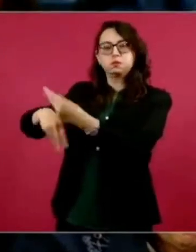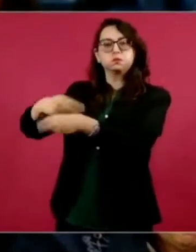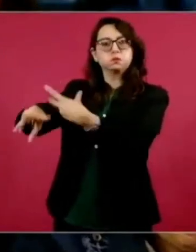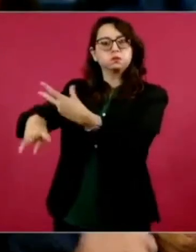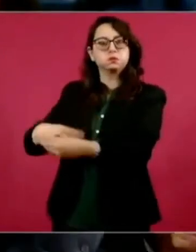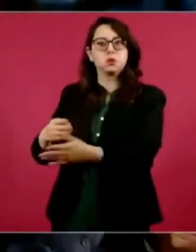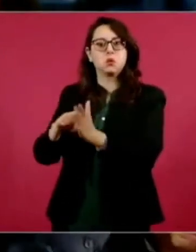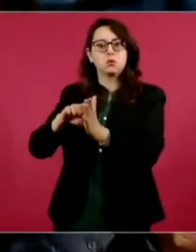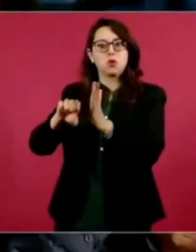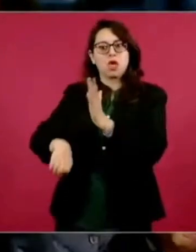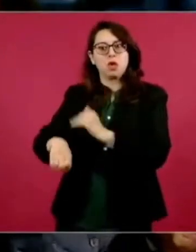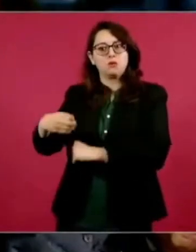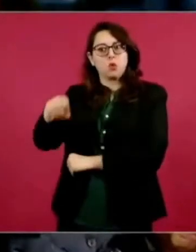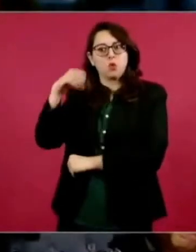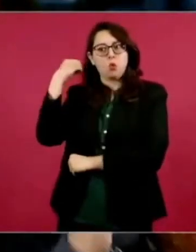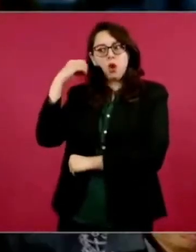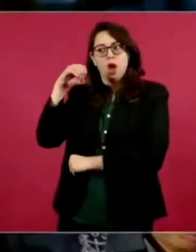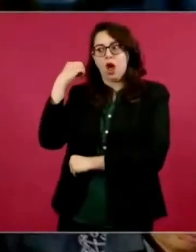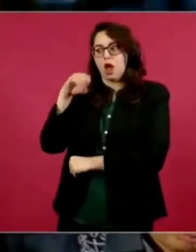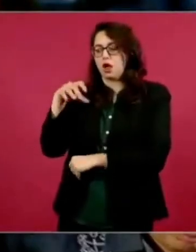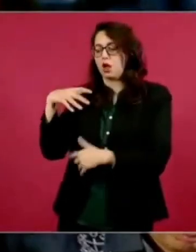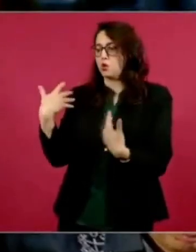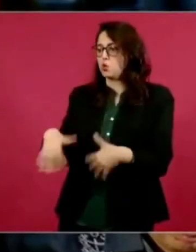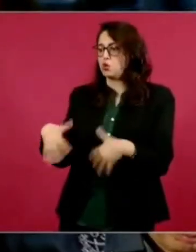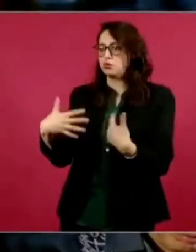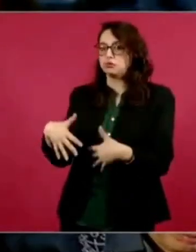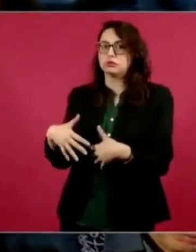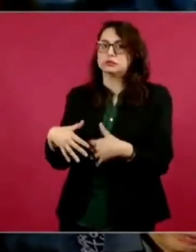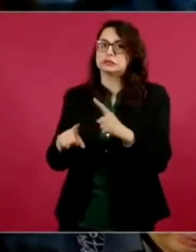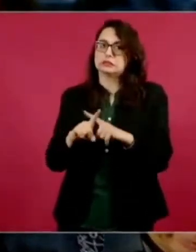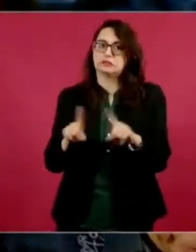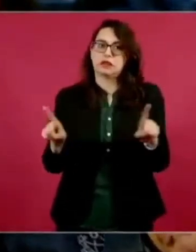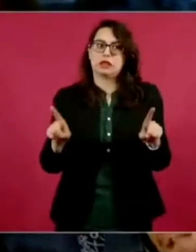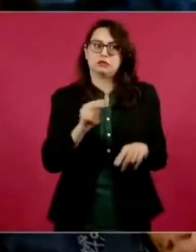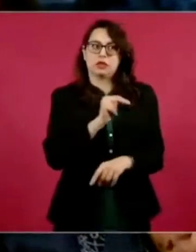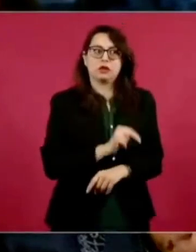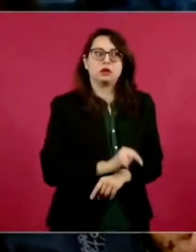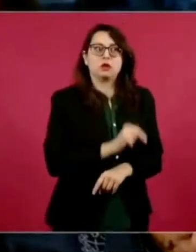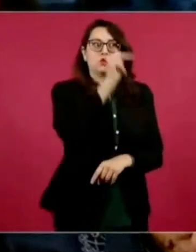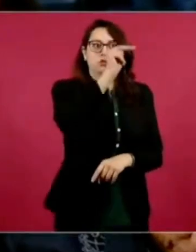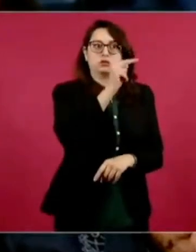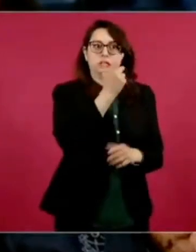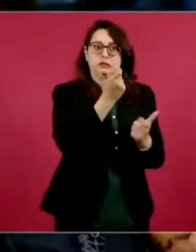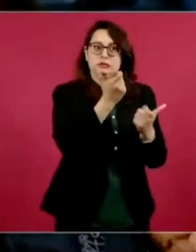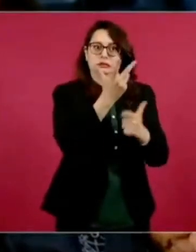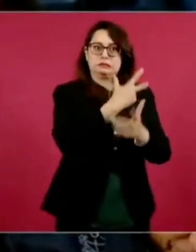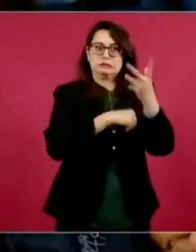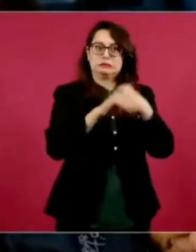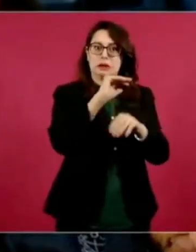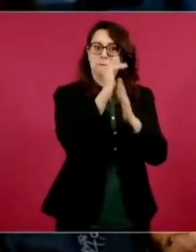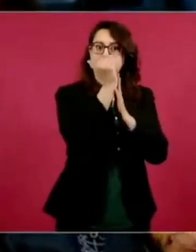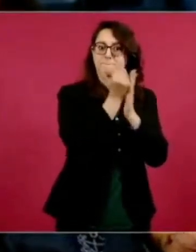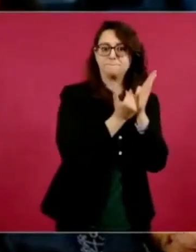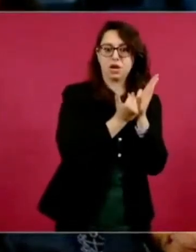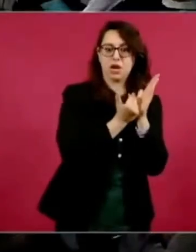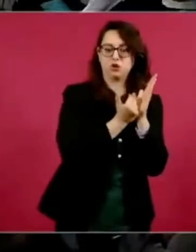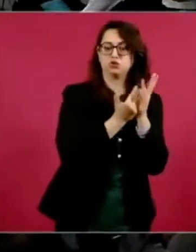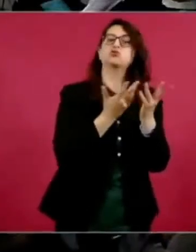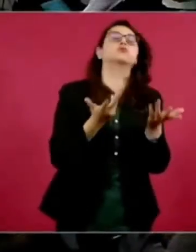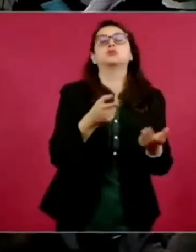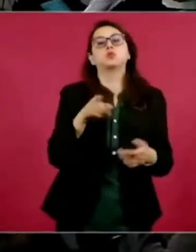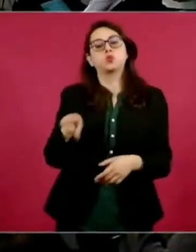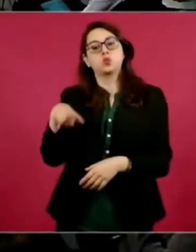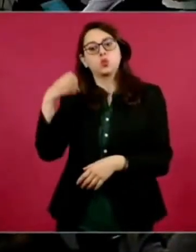ha consolidado como la segunda entidad federativa con el mayor crecimiento y un gran impacto que ha tenido